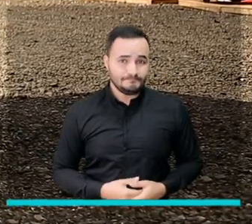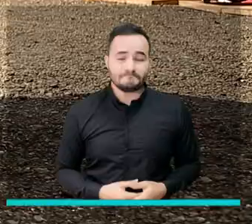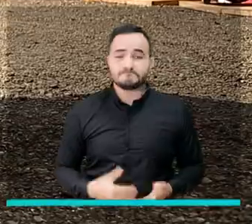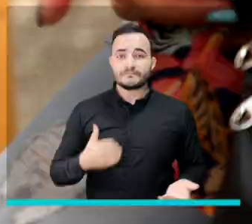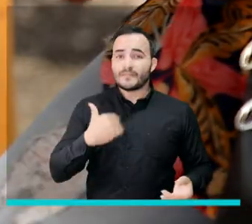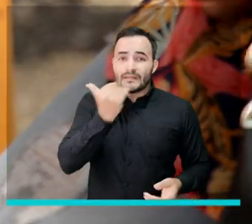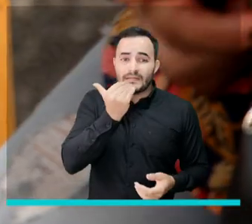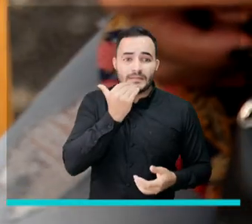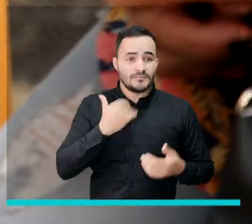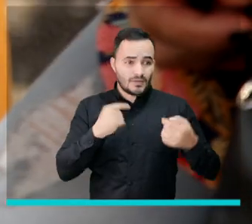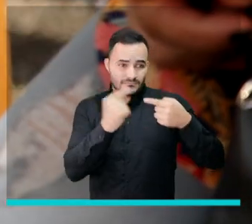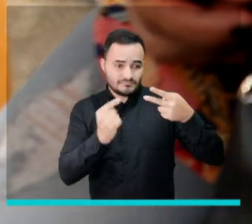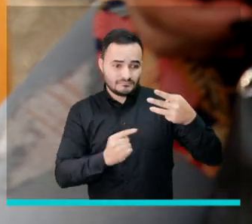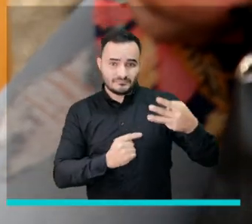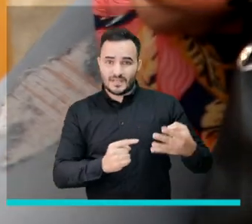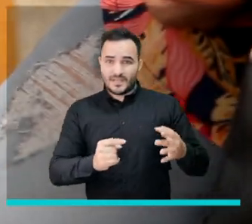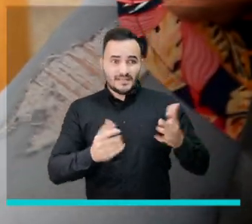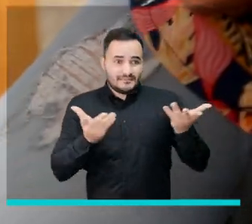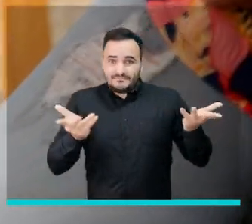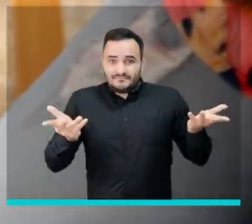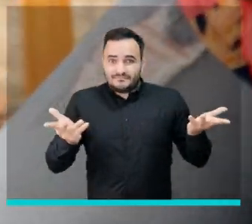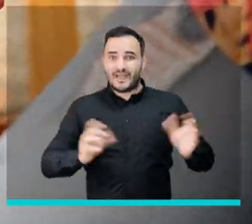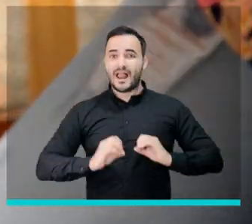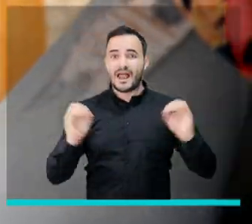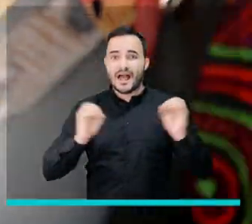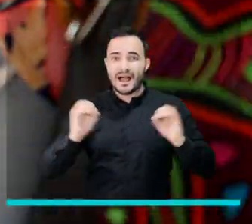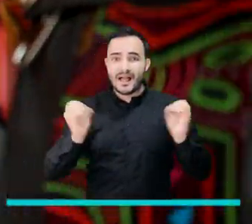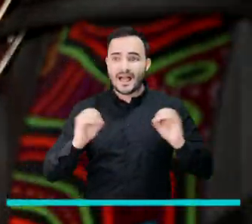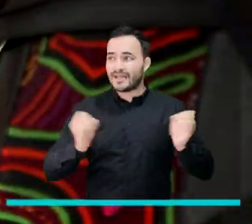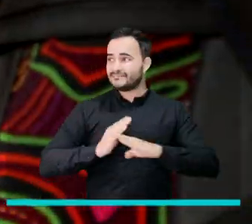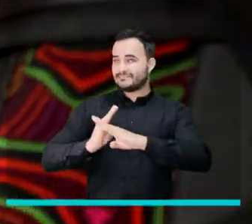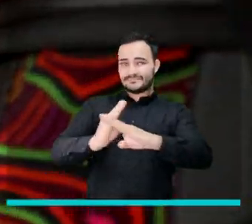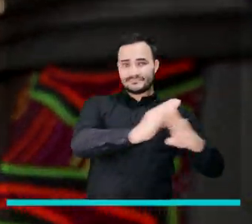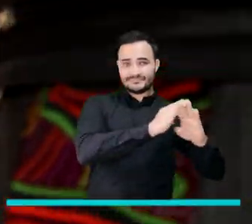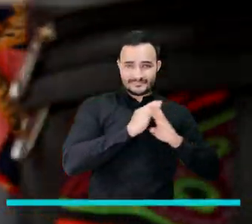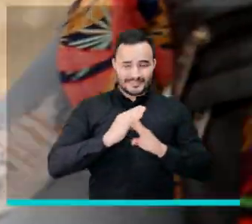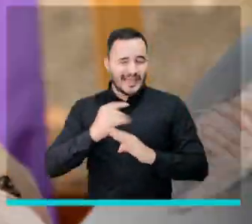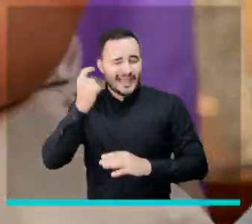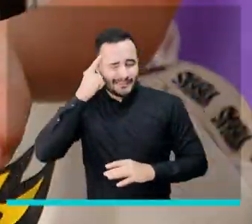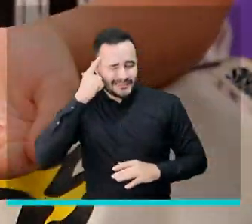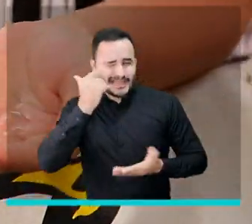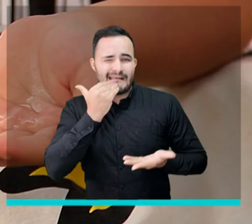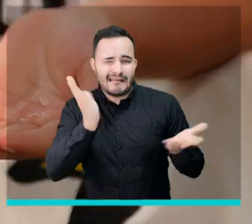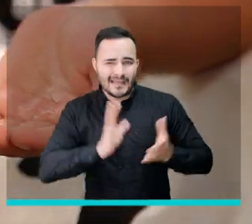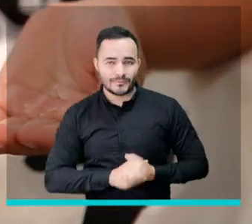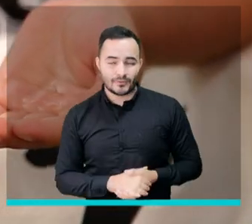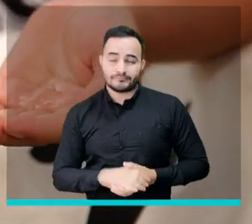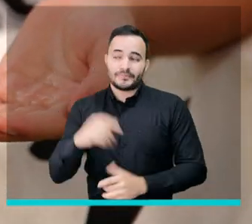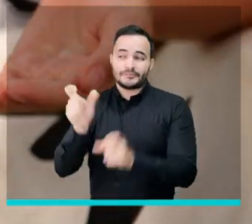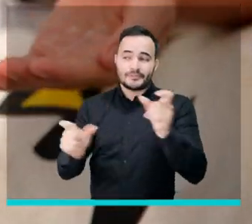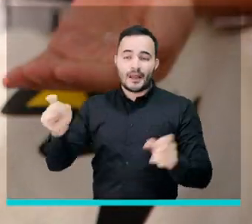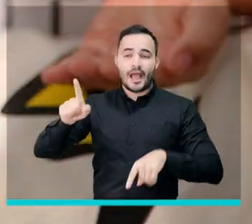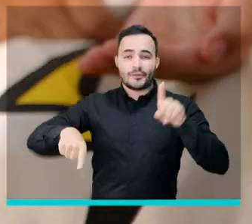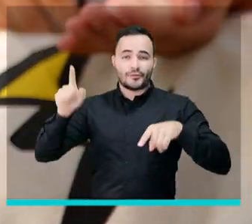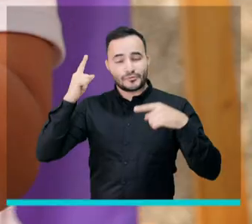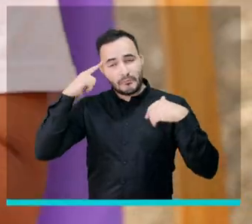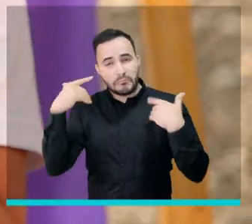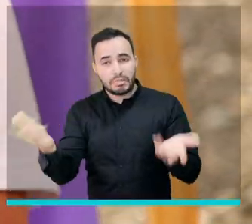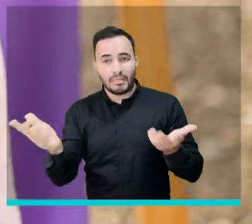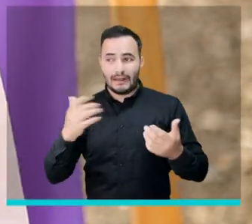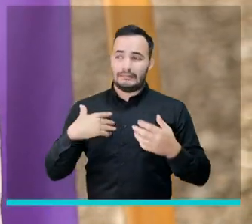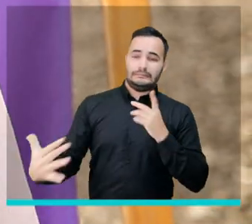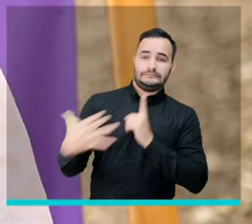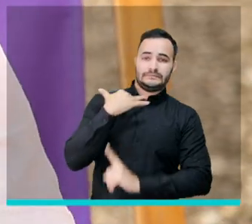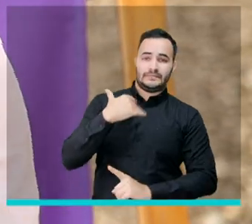es que si no tenemos algo para nosotros protegernos, alguna gente no se